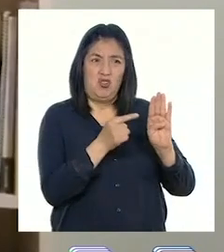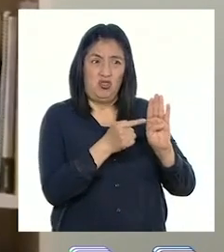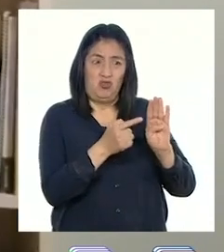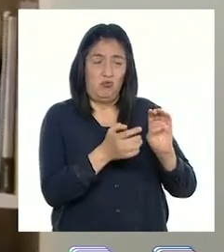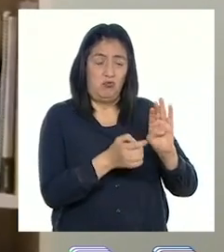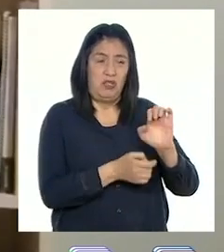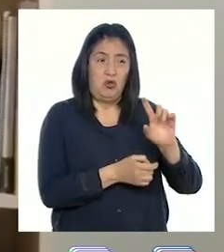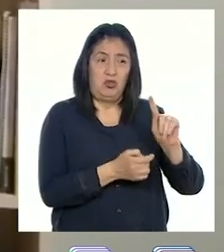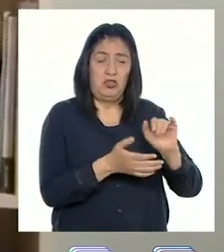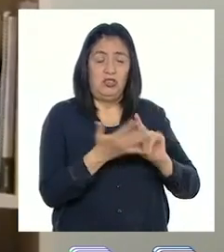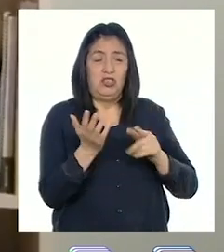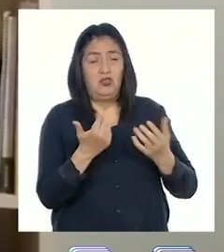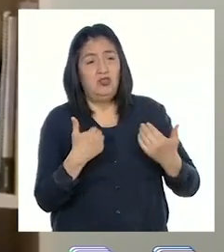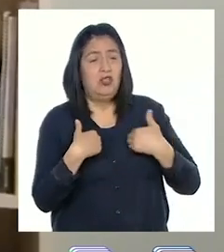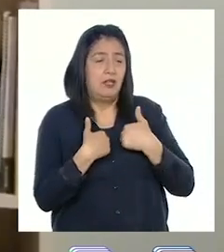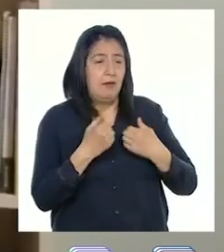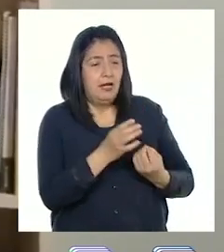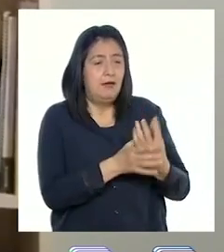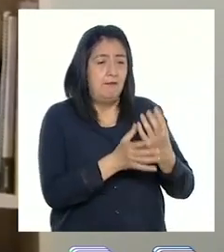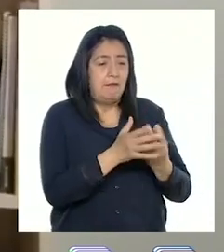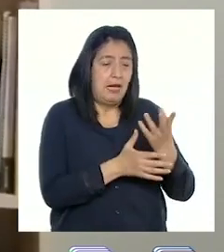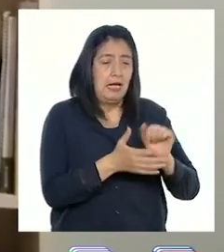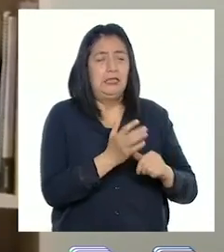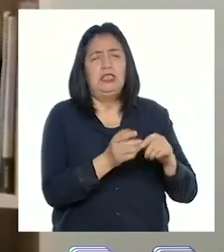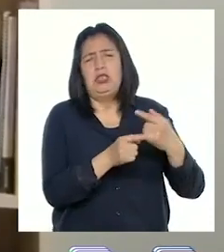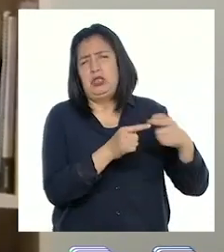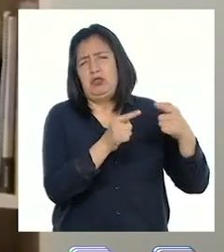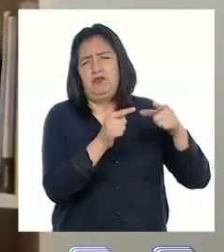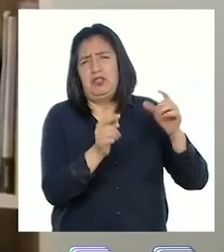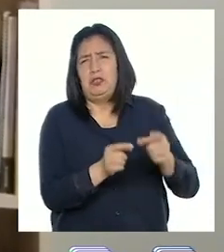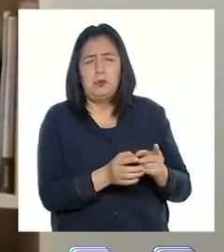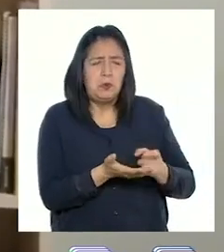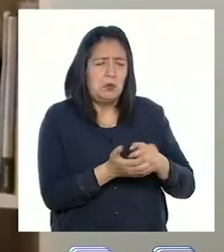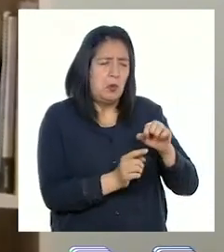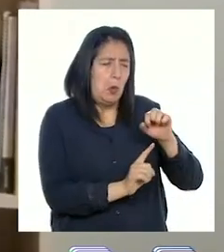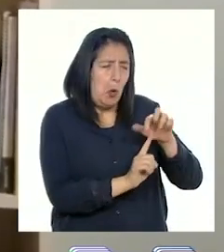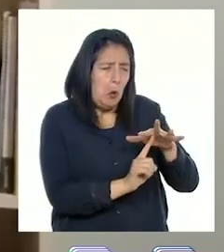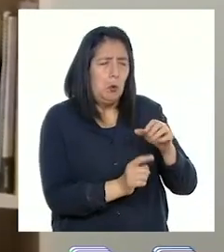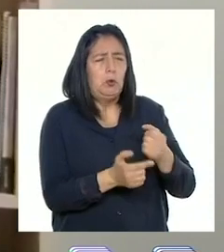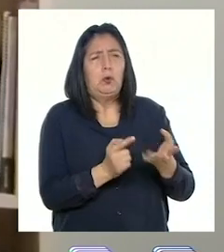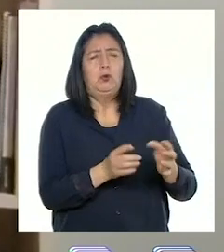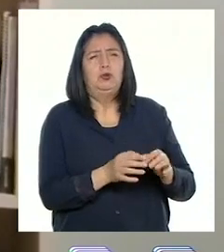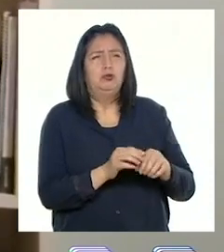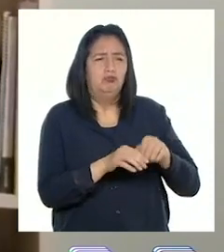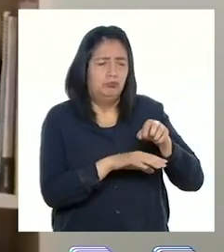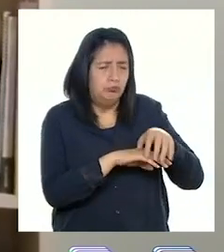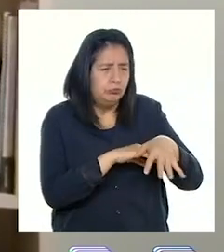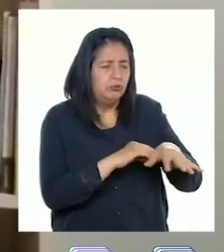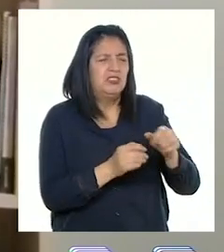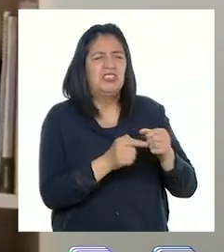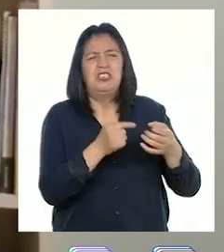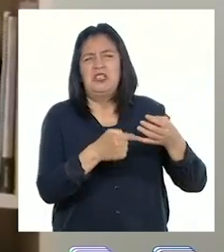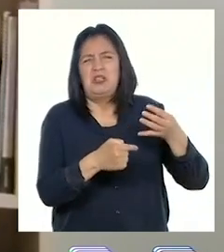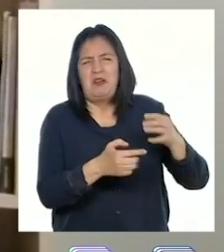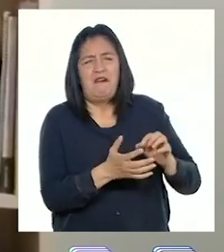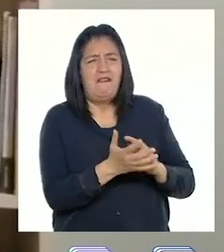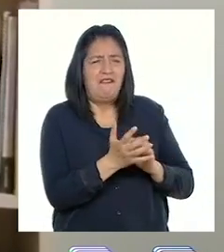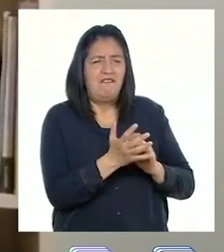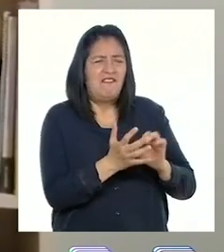tenemos a los animales, las plantas y otros organismos como los hongos, musgos, líquenes,